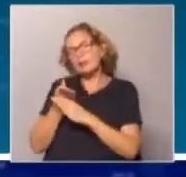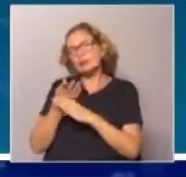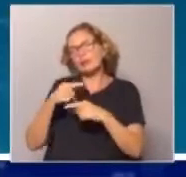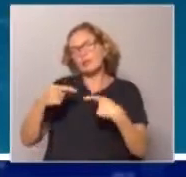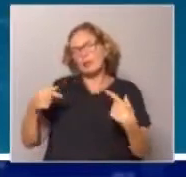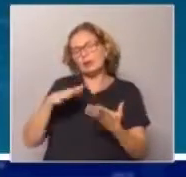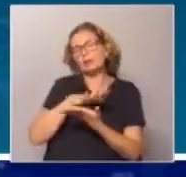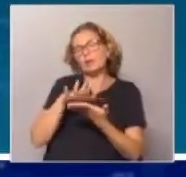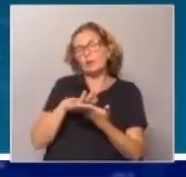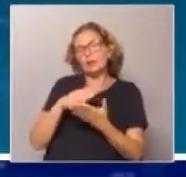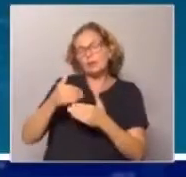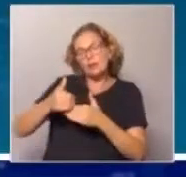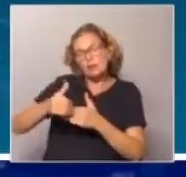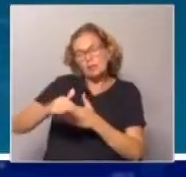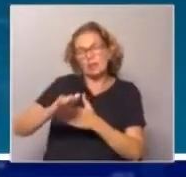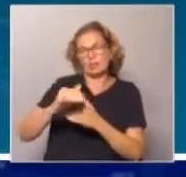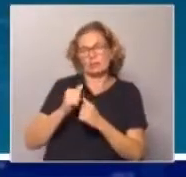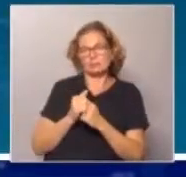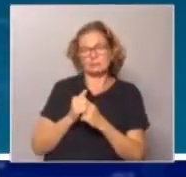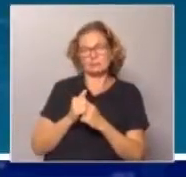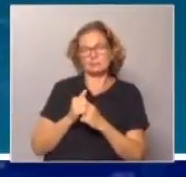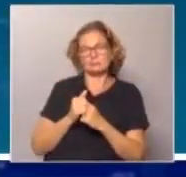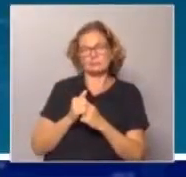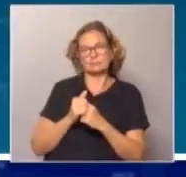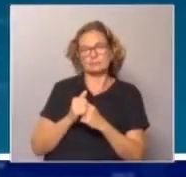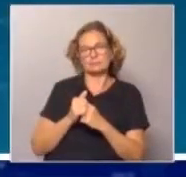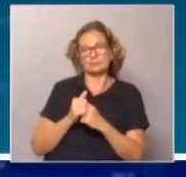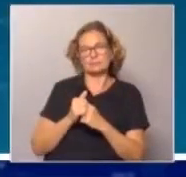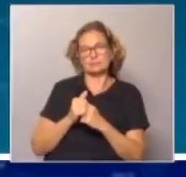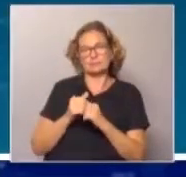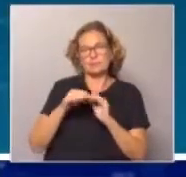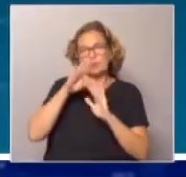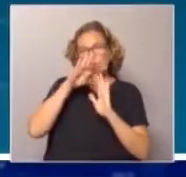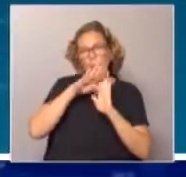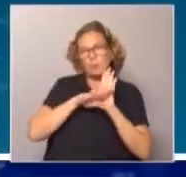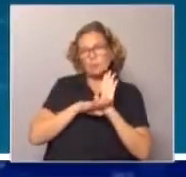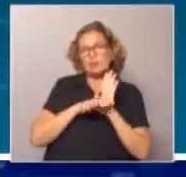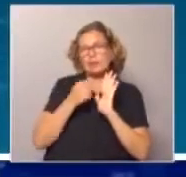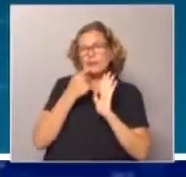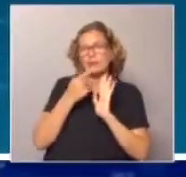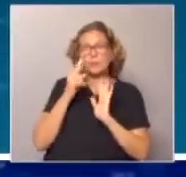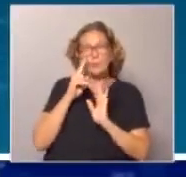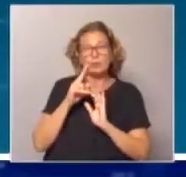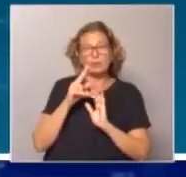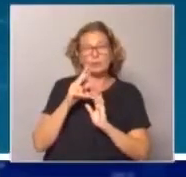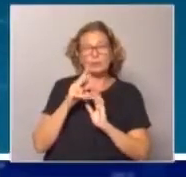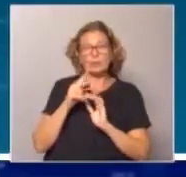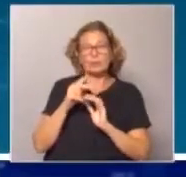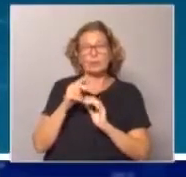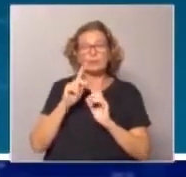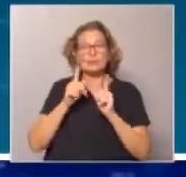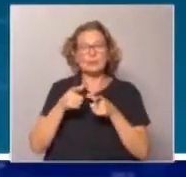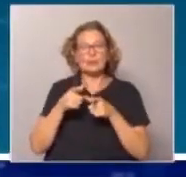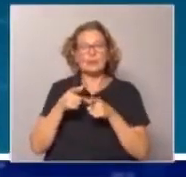varía según el lugar, se extienden? Sí, los reportes tienden a mostrar lo que hemos visto también a partir de las noticias,